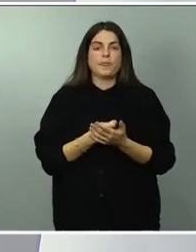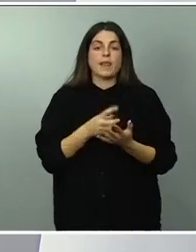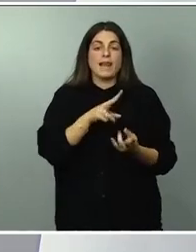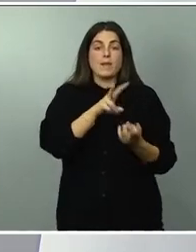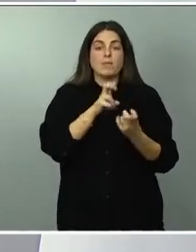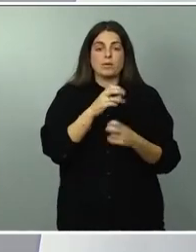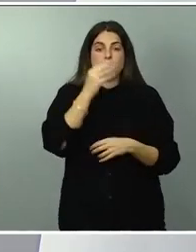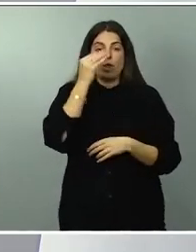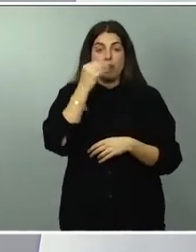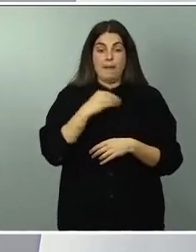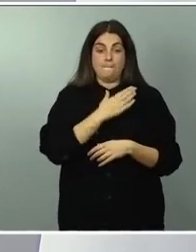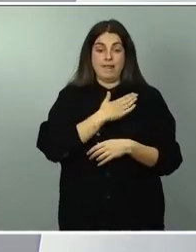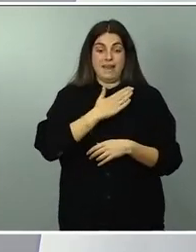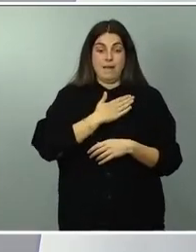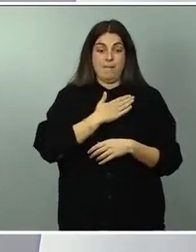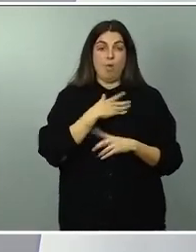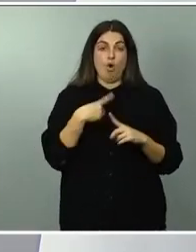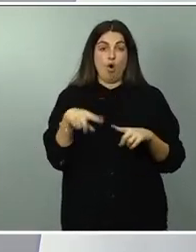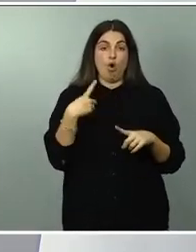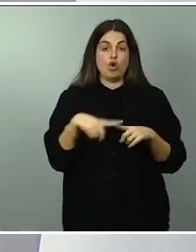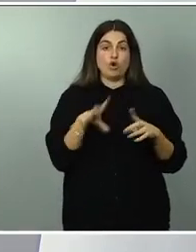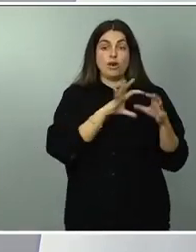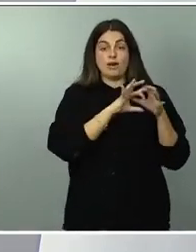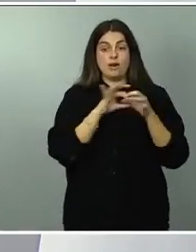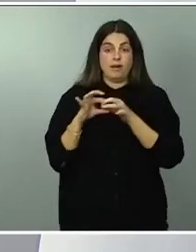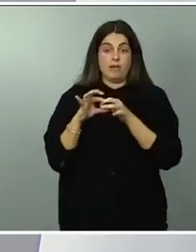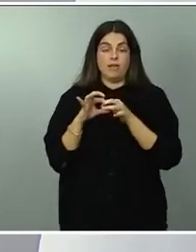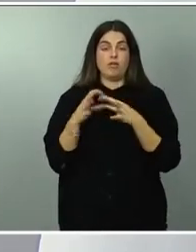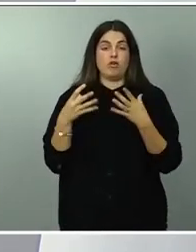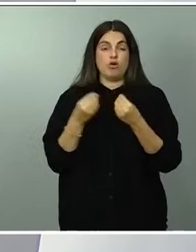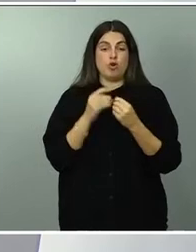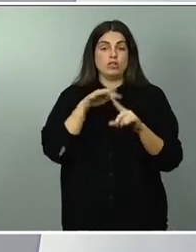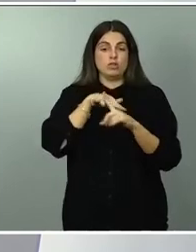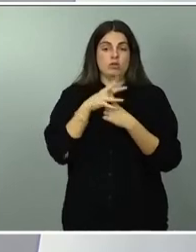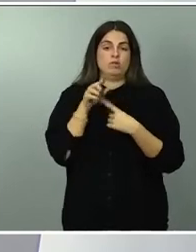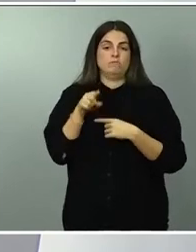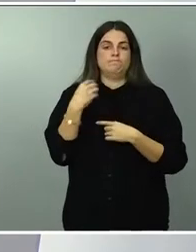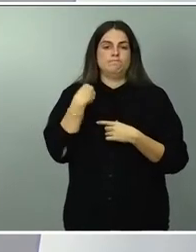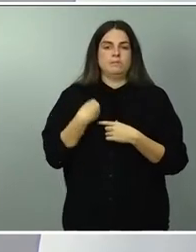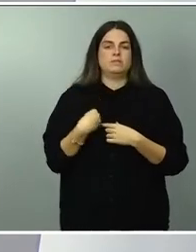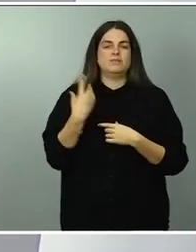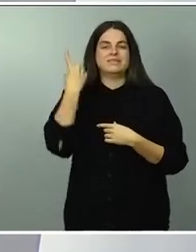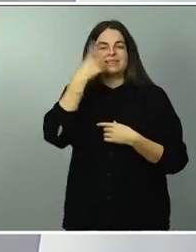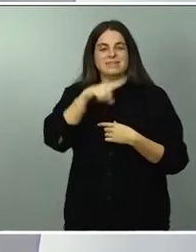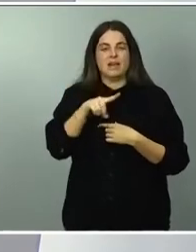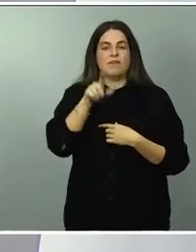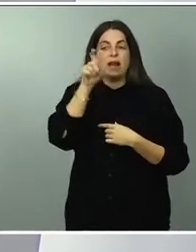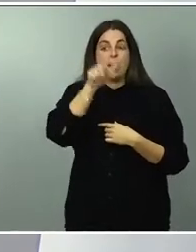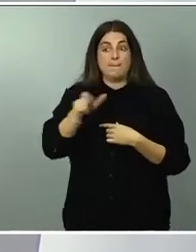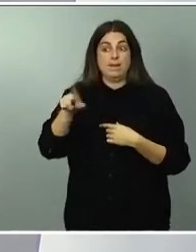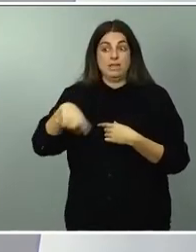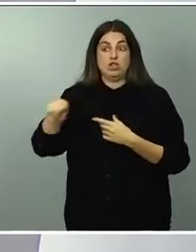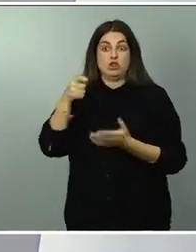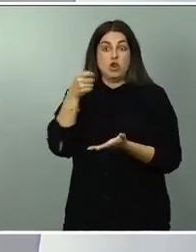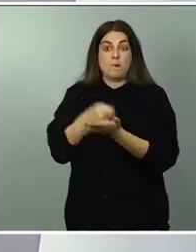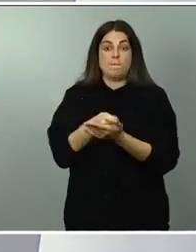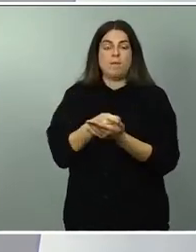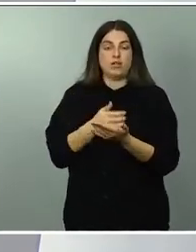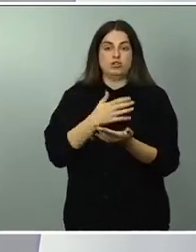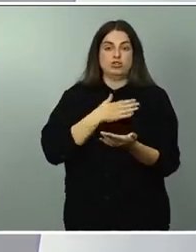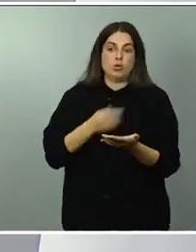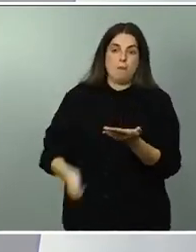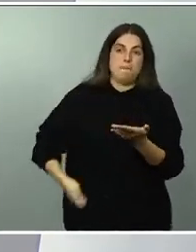en relación con esta situación saben ustedes que el contribuyente no tiene que hacer frente a este pago